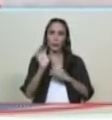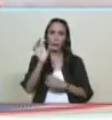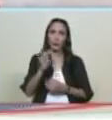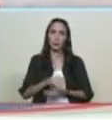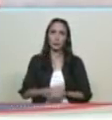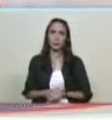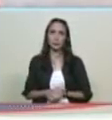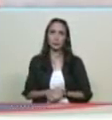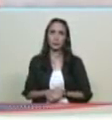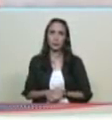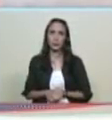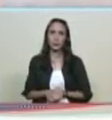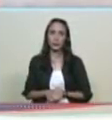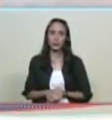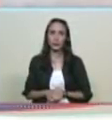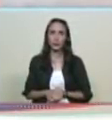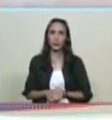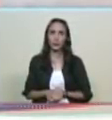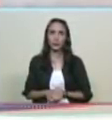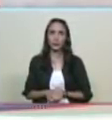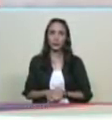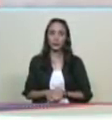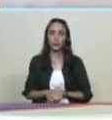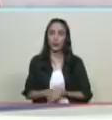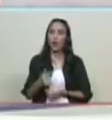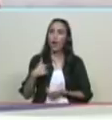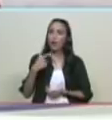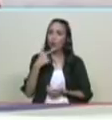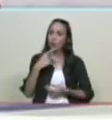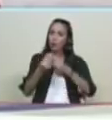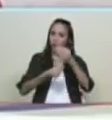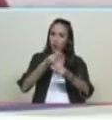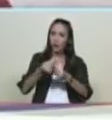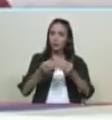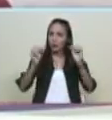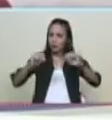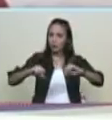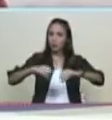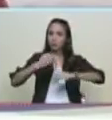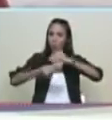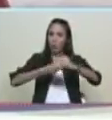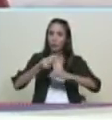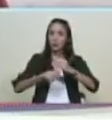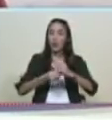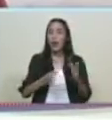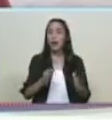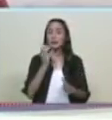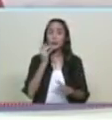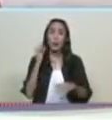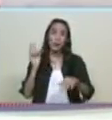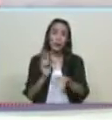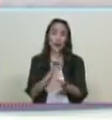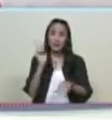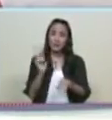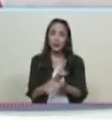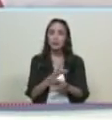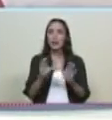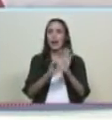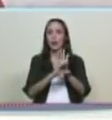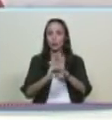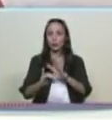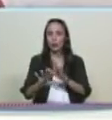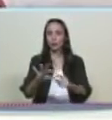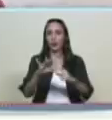te prometí y te cumplí te dije en medio de la violencia vamos a la constituyente